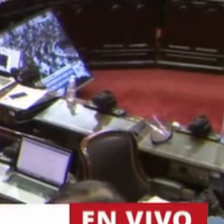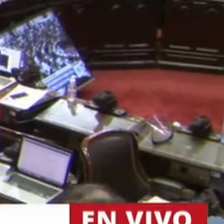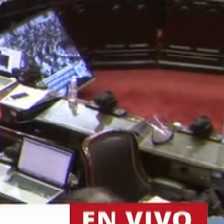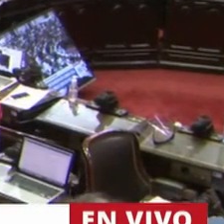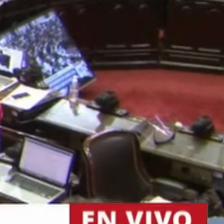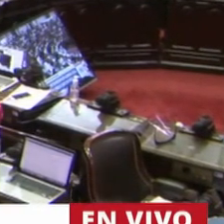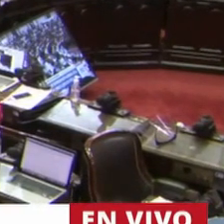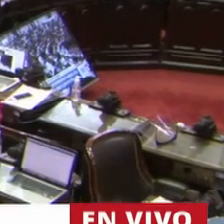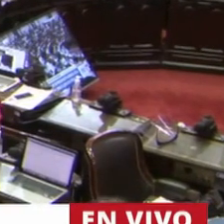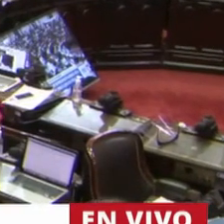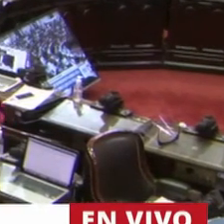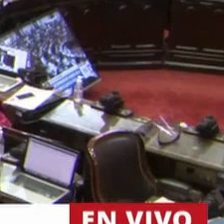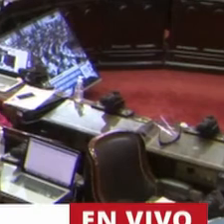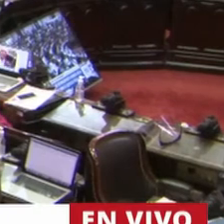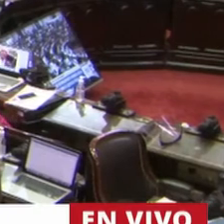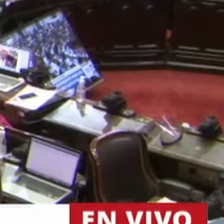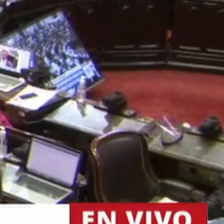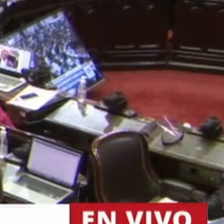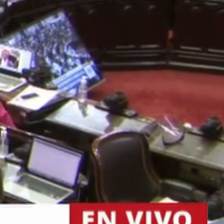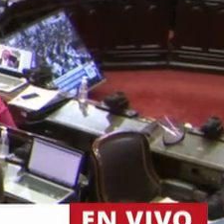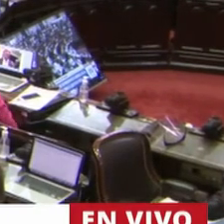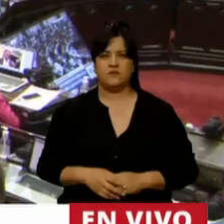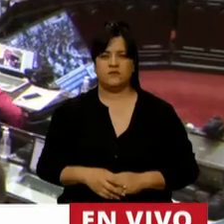Diputado, si puede prender, ahí está.